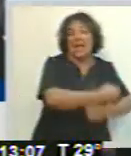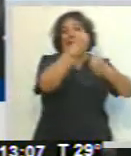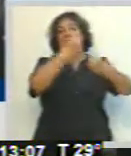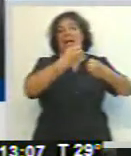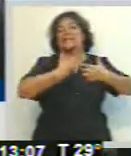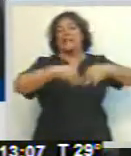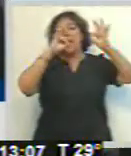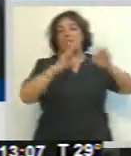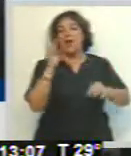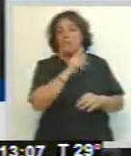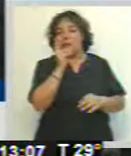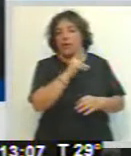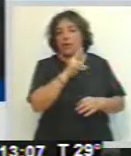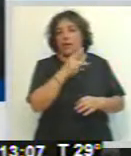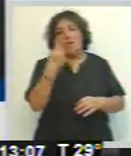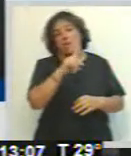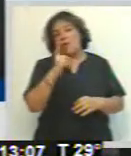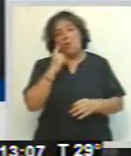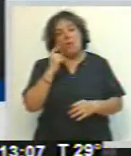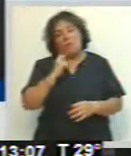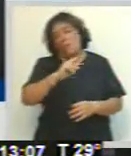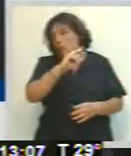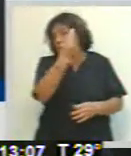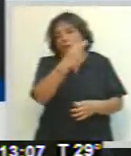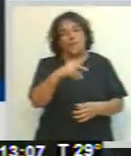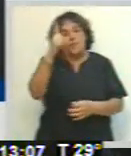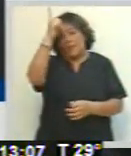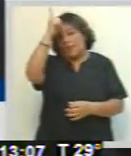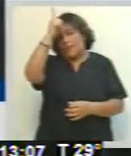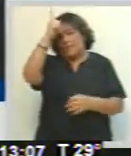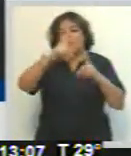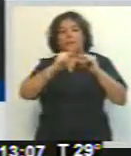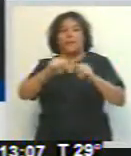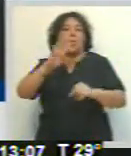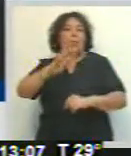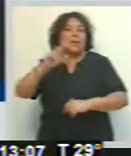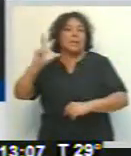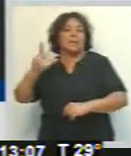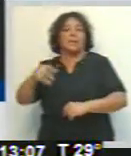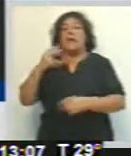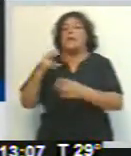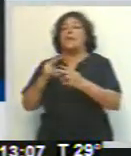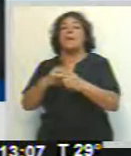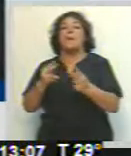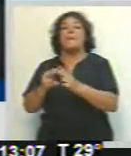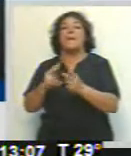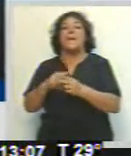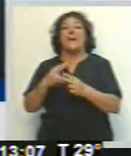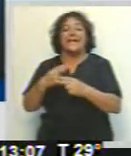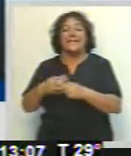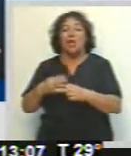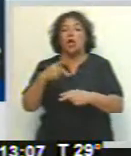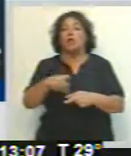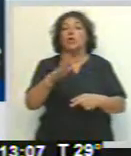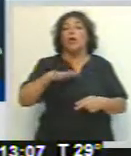y salvarla a la jovencita. Bueno, efectivos policiales de la comisaria número 43 de embarcación, más el personal de la División